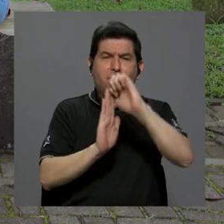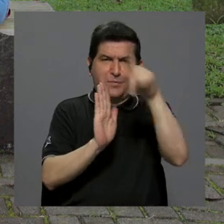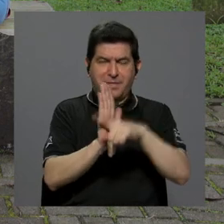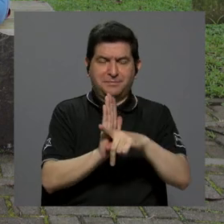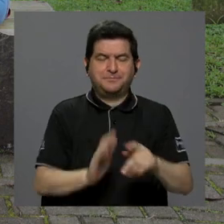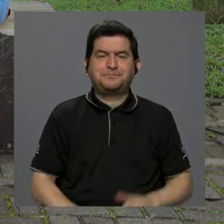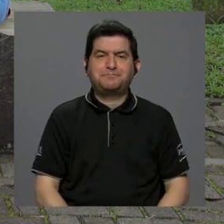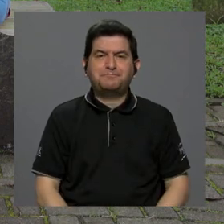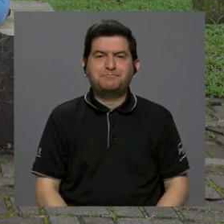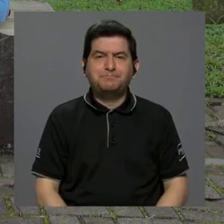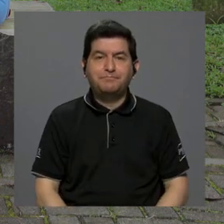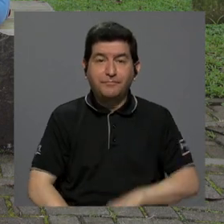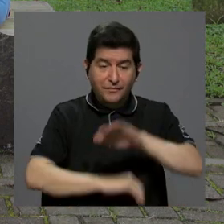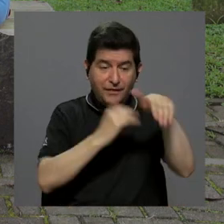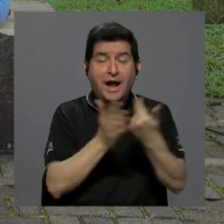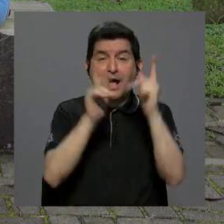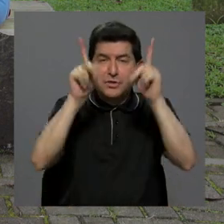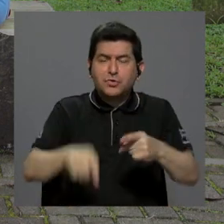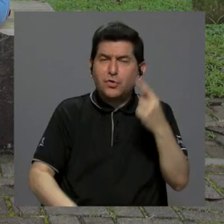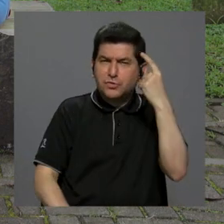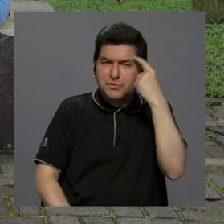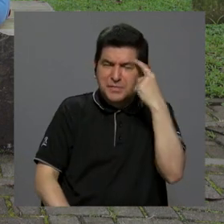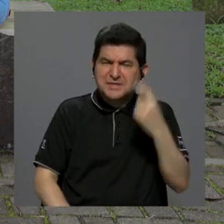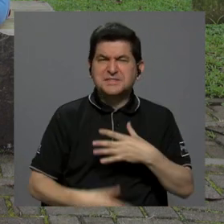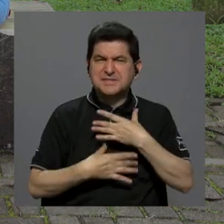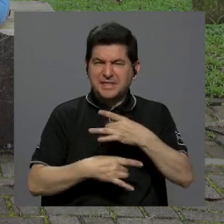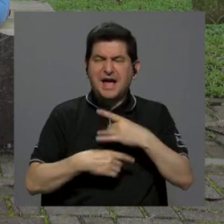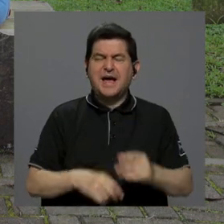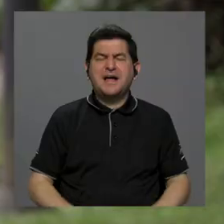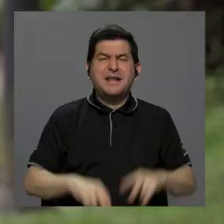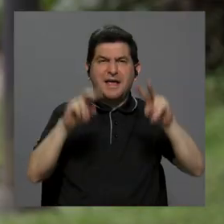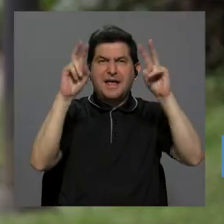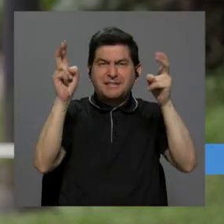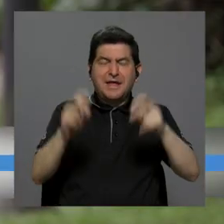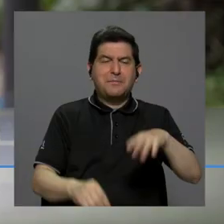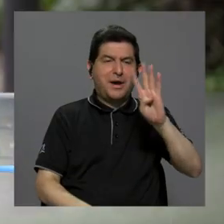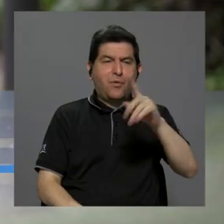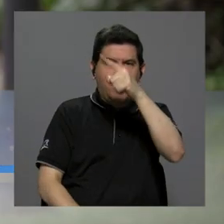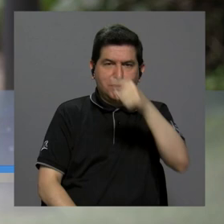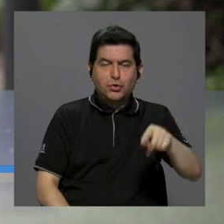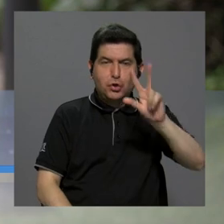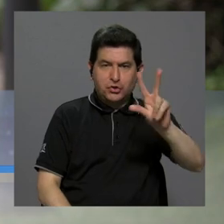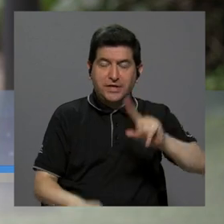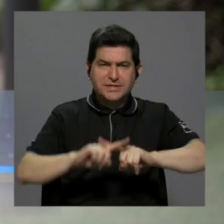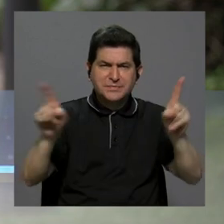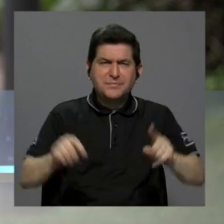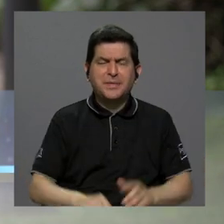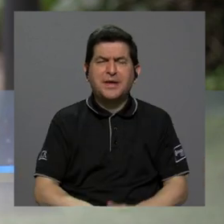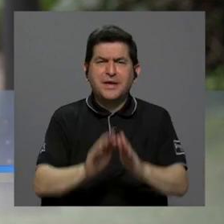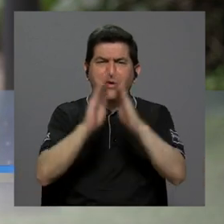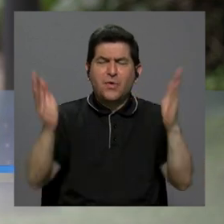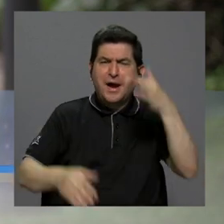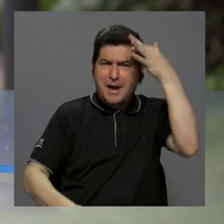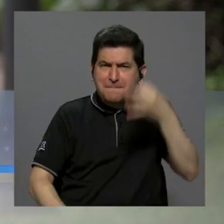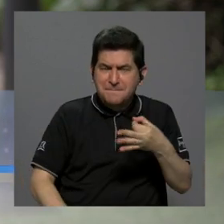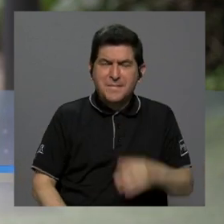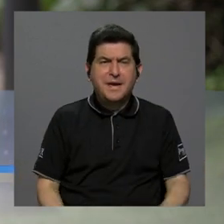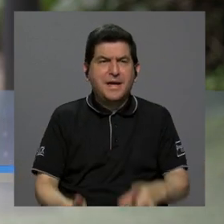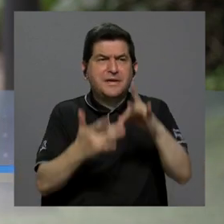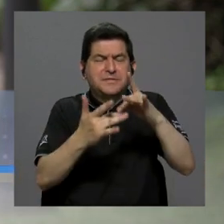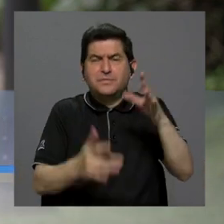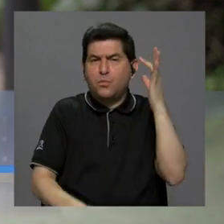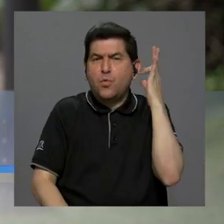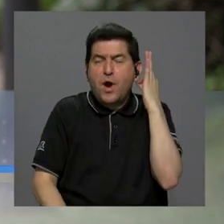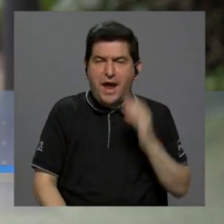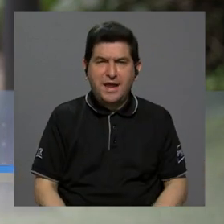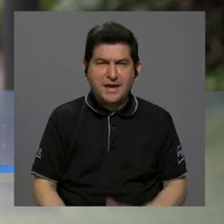con la norma constitucional. Ciertamente a todos nos podría parecer atractivo el título de 4-3, pero ¿cómo poder ampliar el criterio,